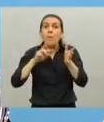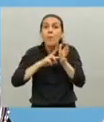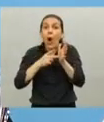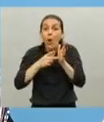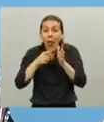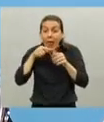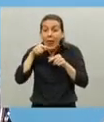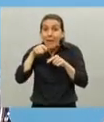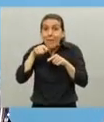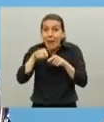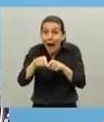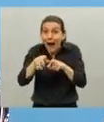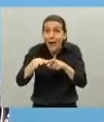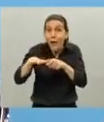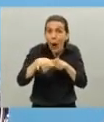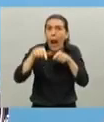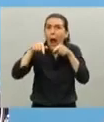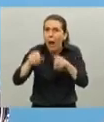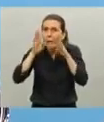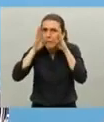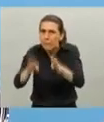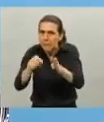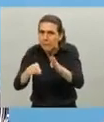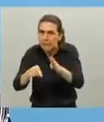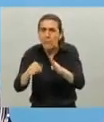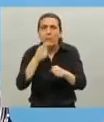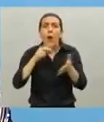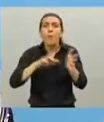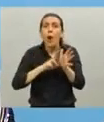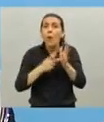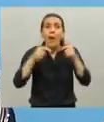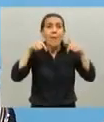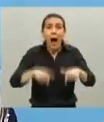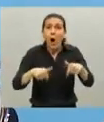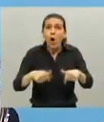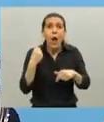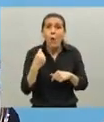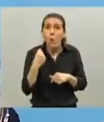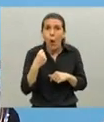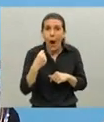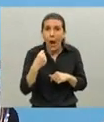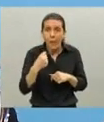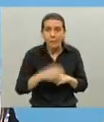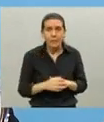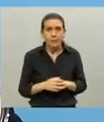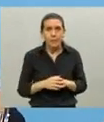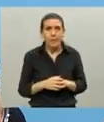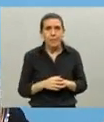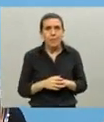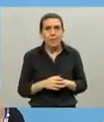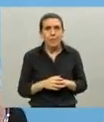está. ¿Dónde tenemos el problema ahora? Tenemos una